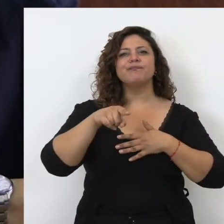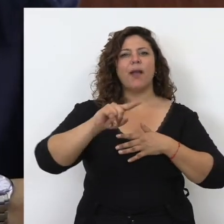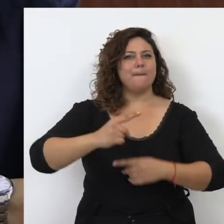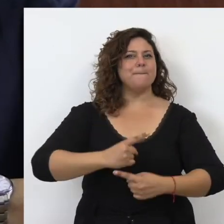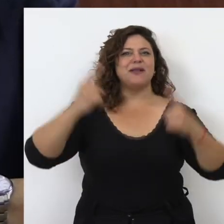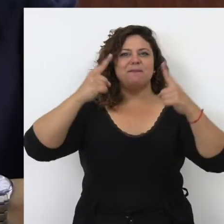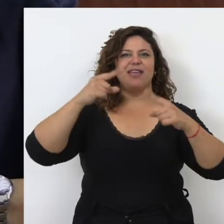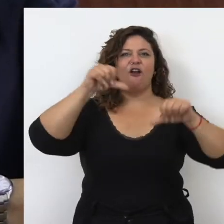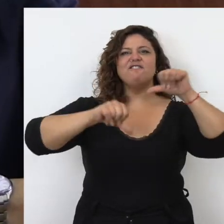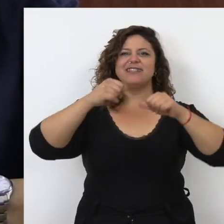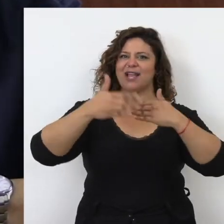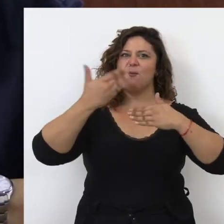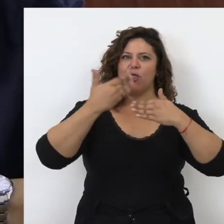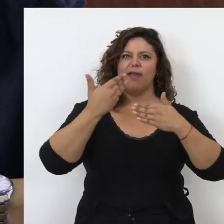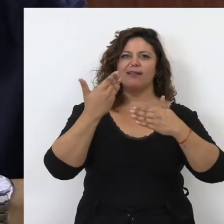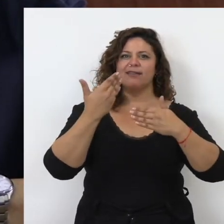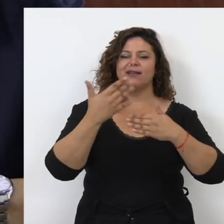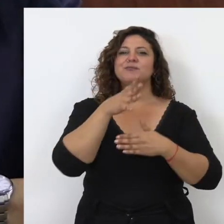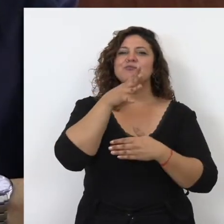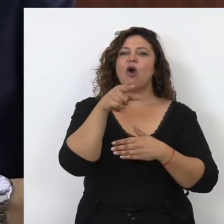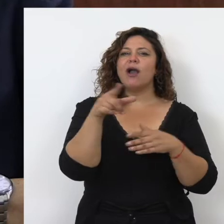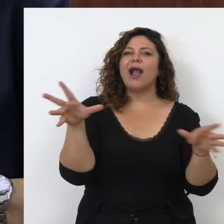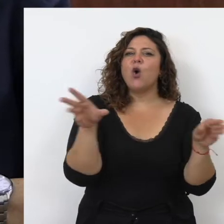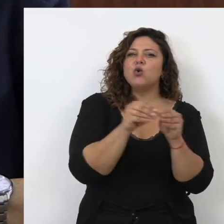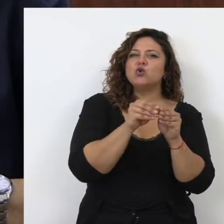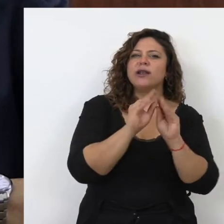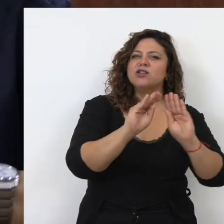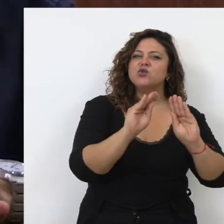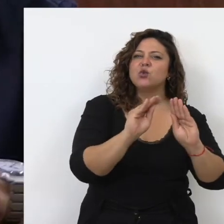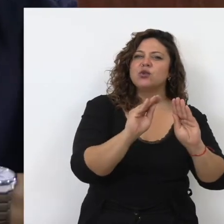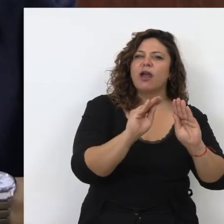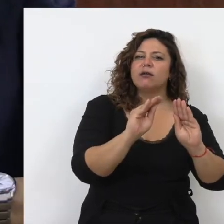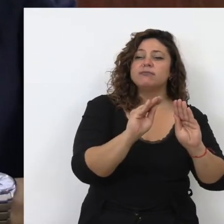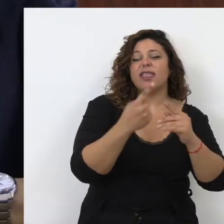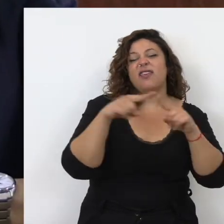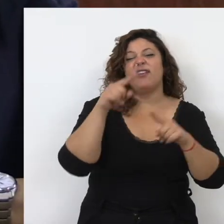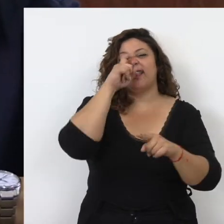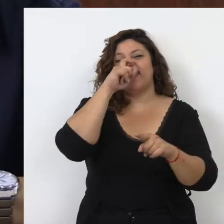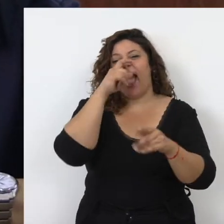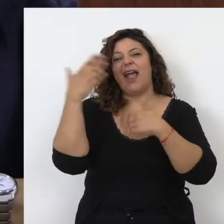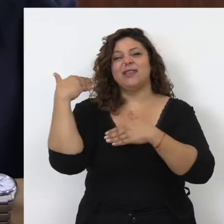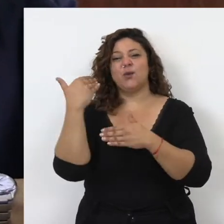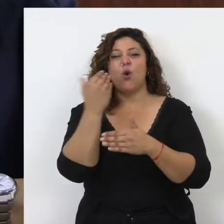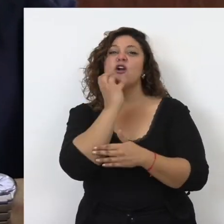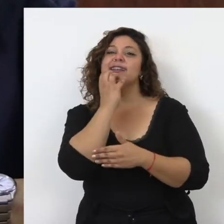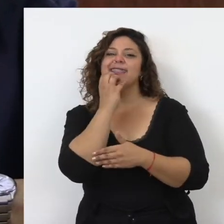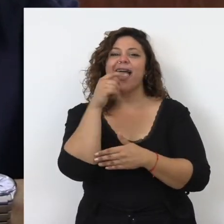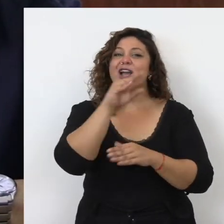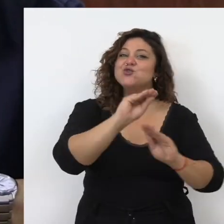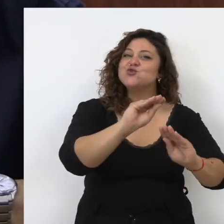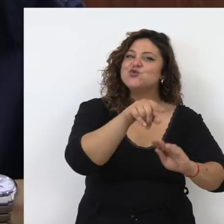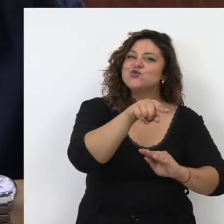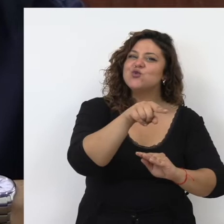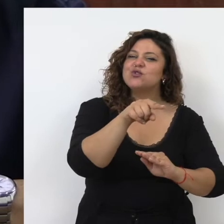precursor de la física moderna, basando sus conclusiones, a diferencia de las antiguas escuelas griegas,